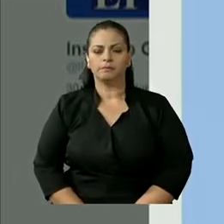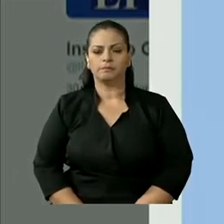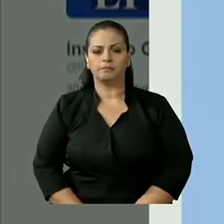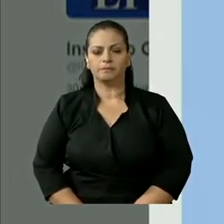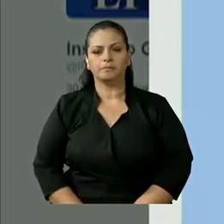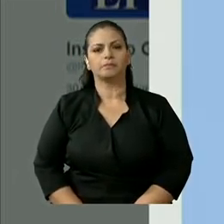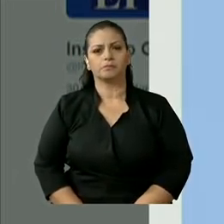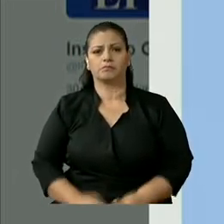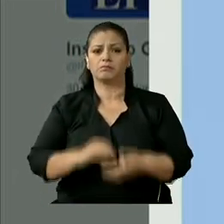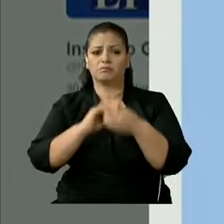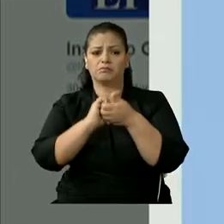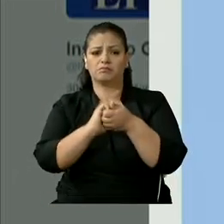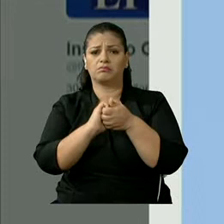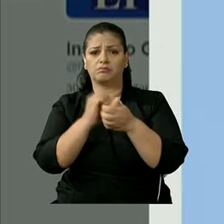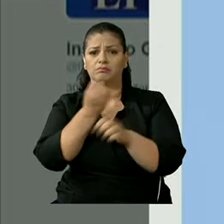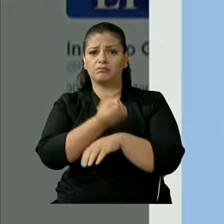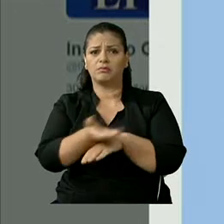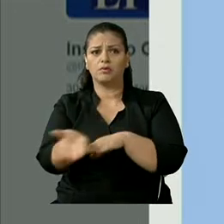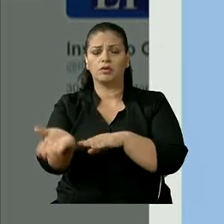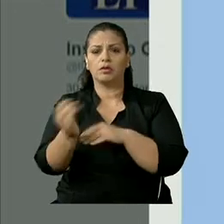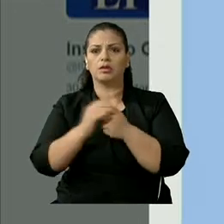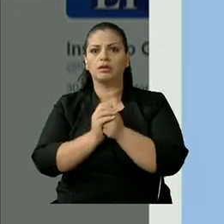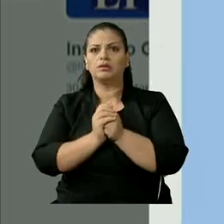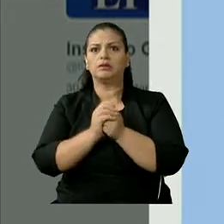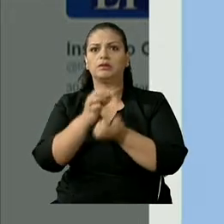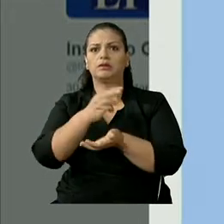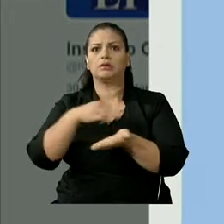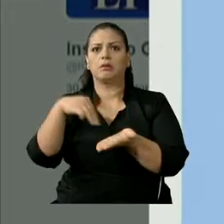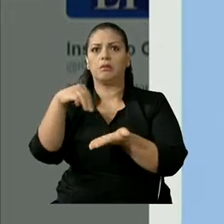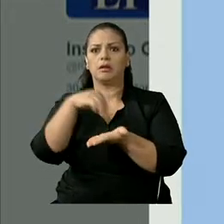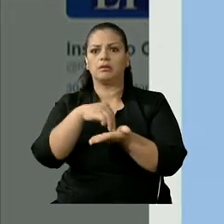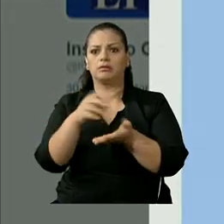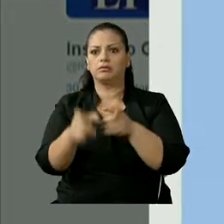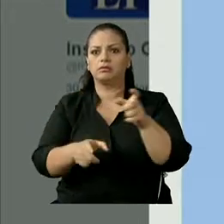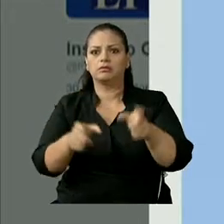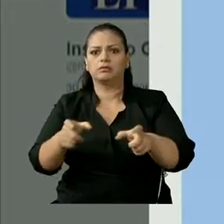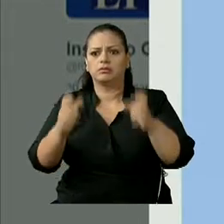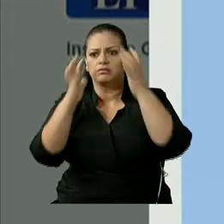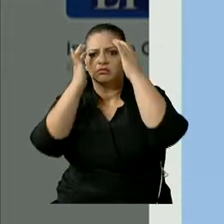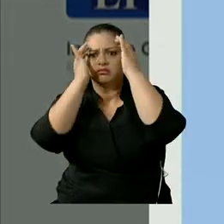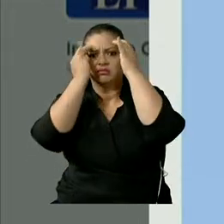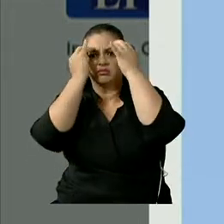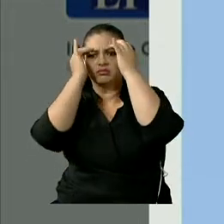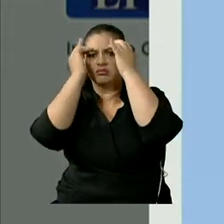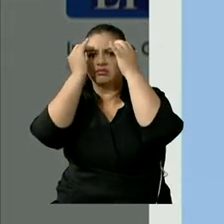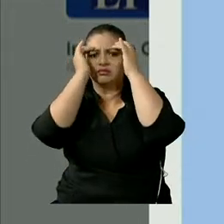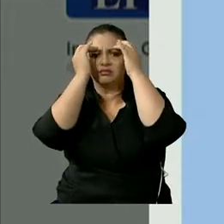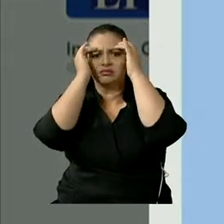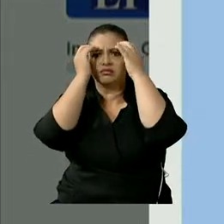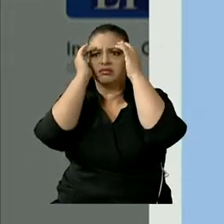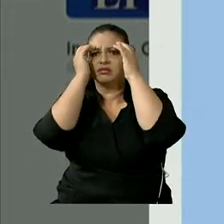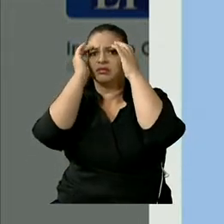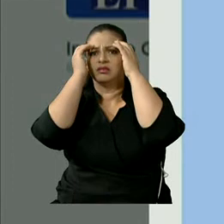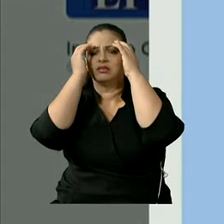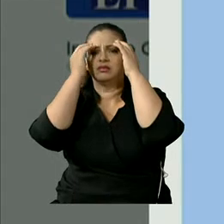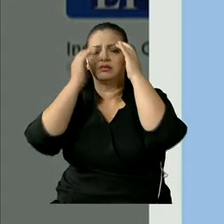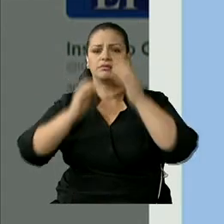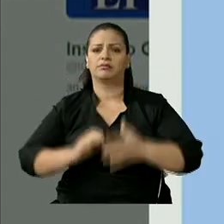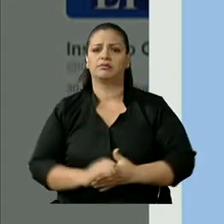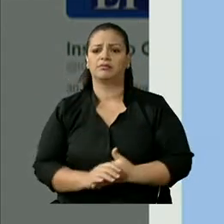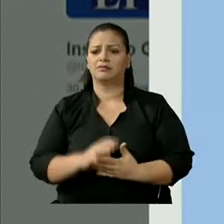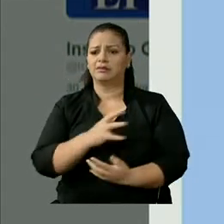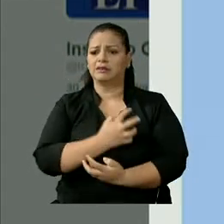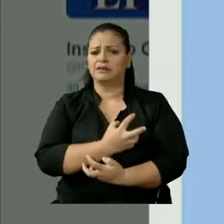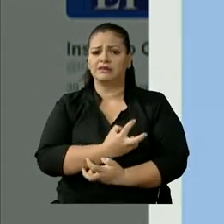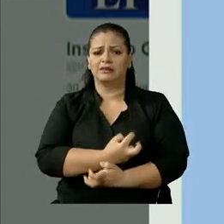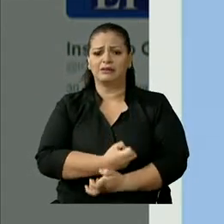televidentes, implica el hecho de que exista alarma entre los habitantes de Bahía de Caracas. Mucha angustia,